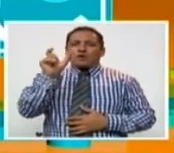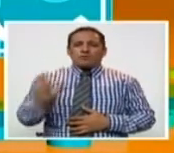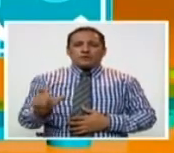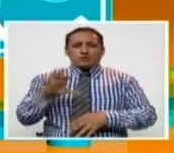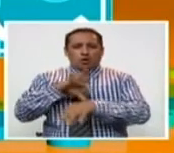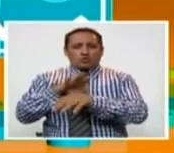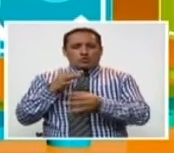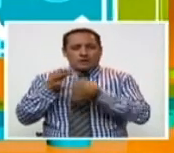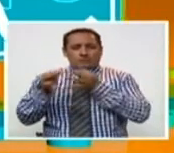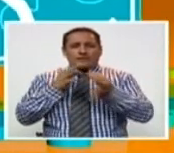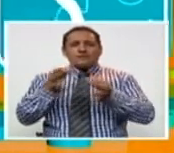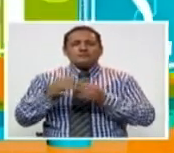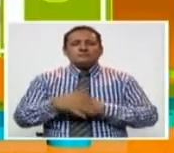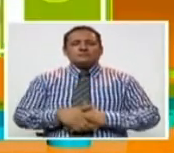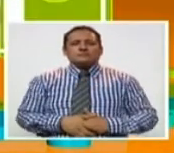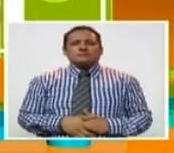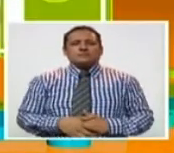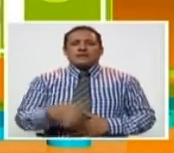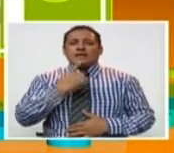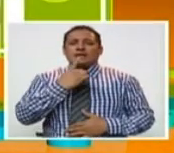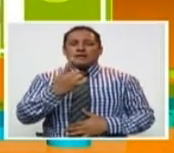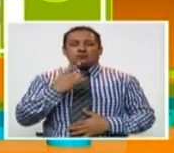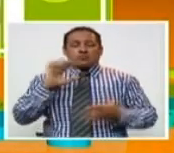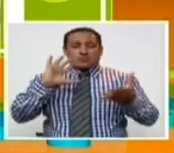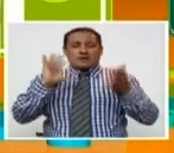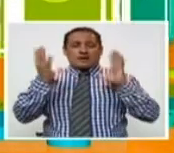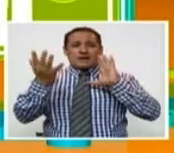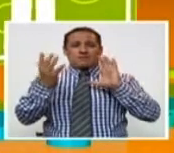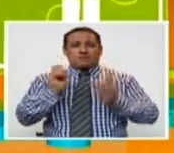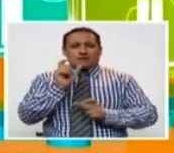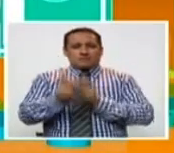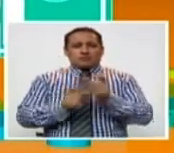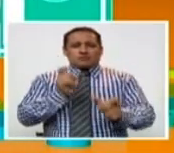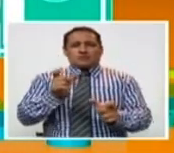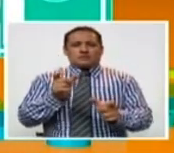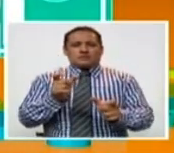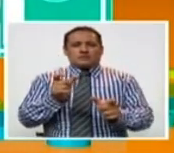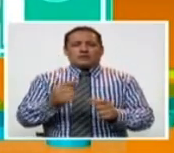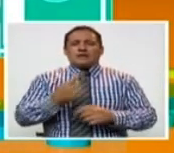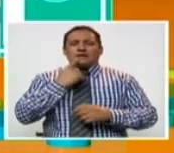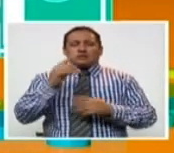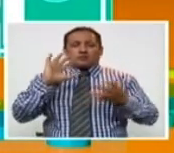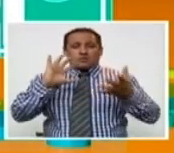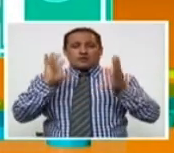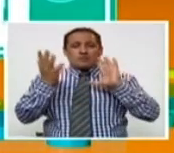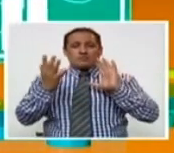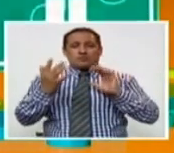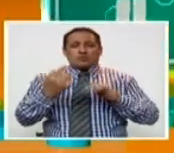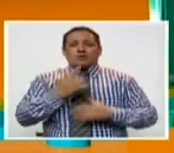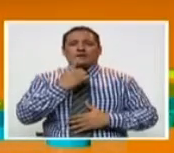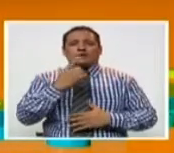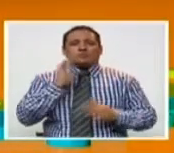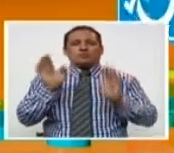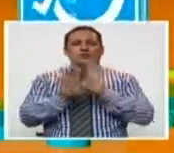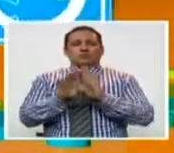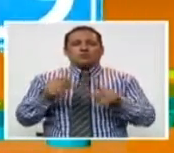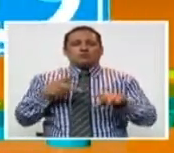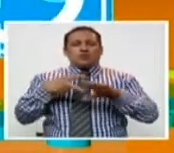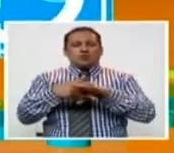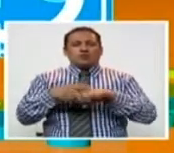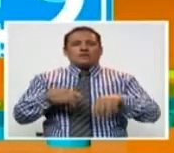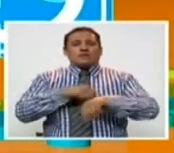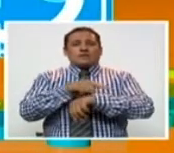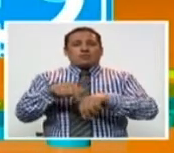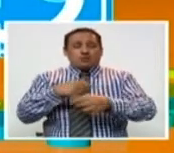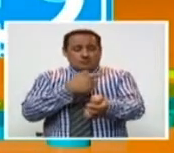Carrasco sobre este tema. Es un trastorno de la coagulación. Es una alteración en la cual uno se corta y